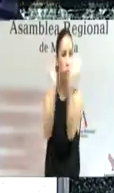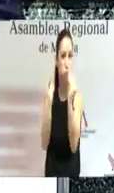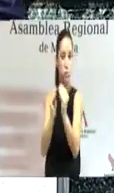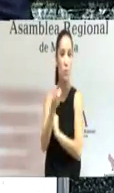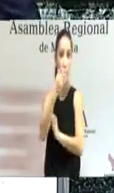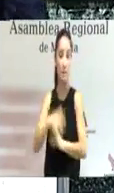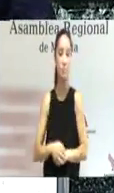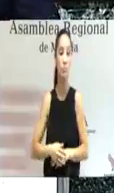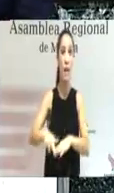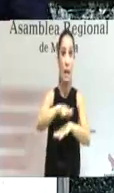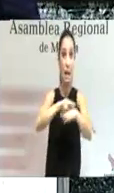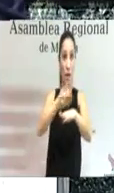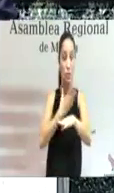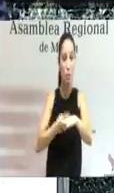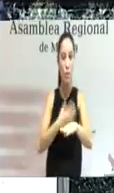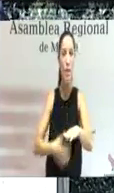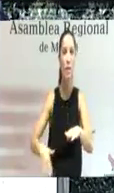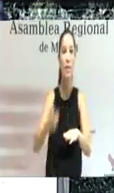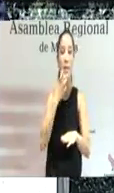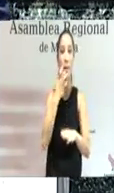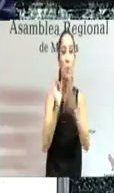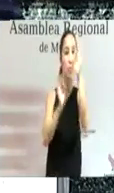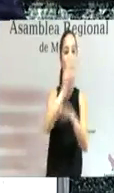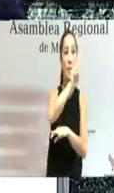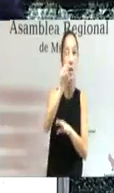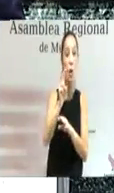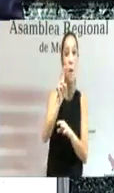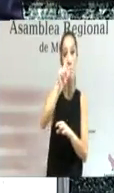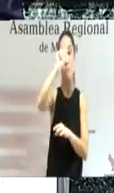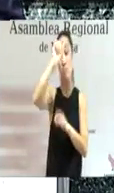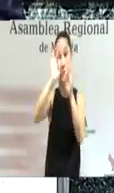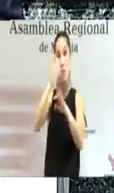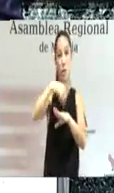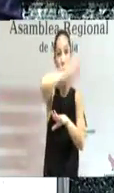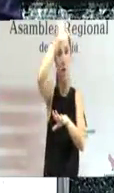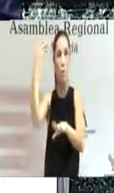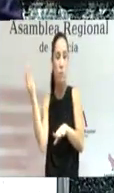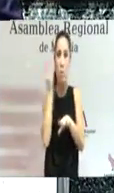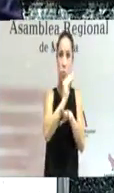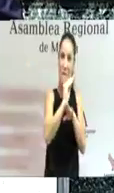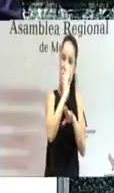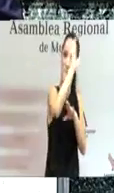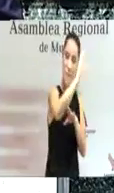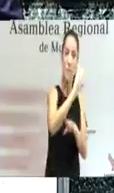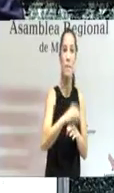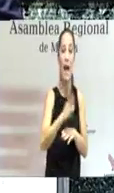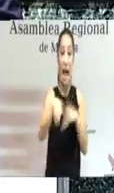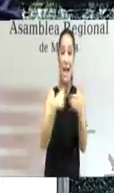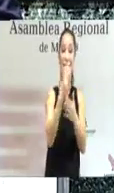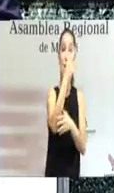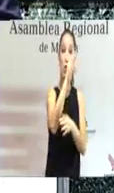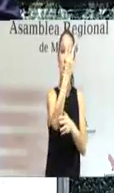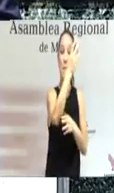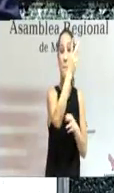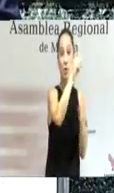verá incrementados en un 22% los fondos que recibe de Europa hasta el año 2020 a pesar de la